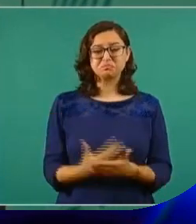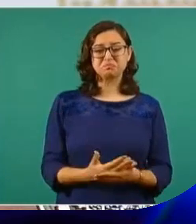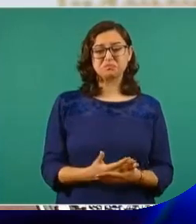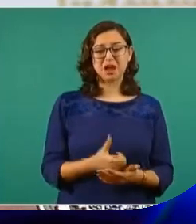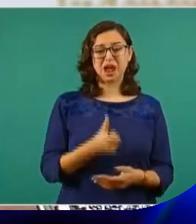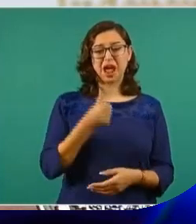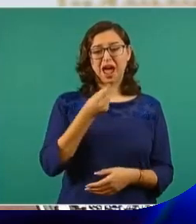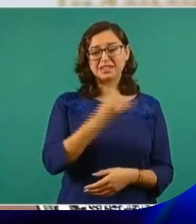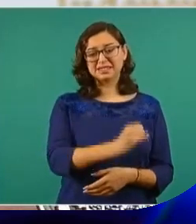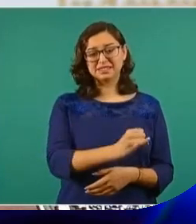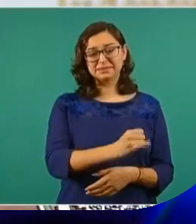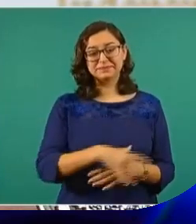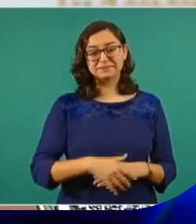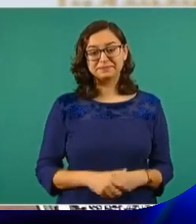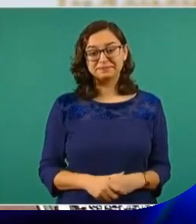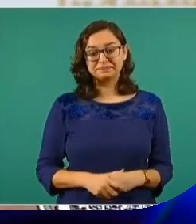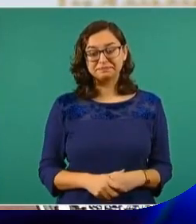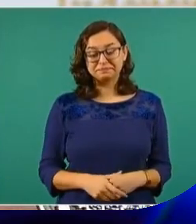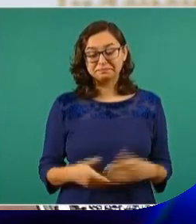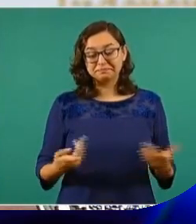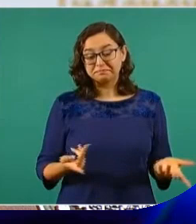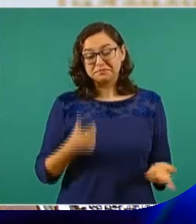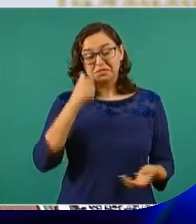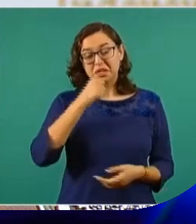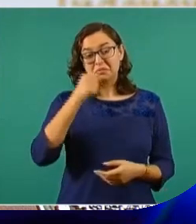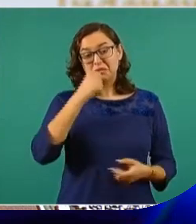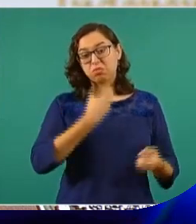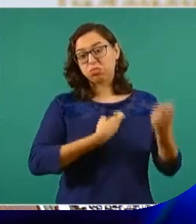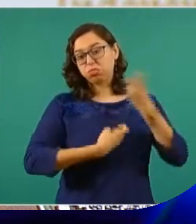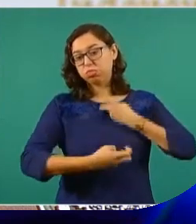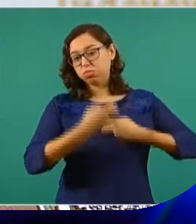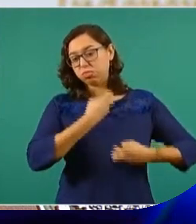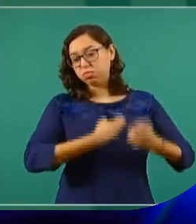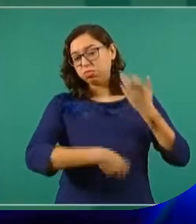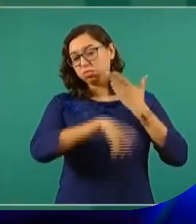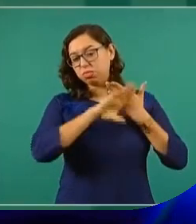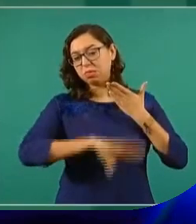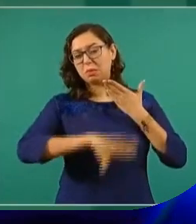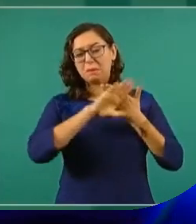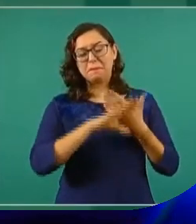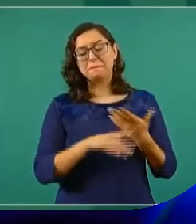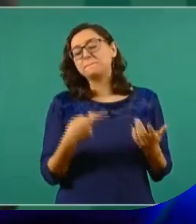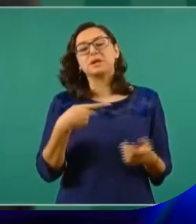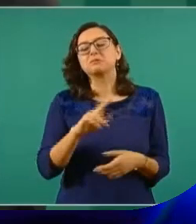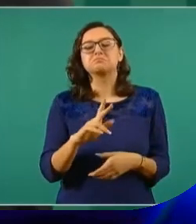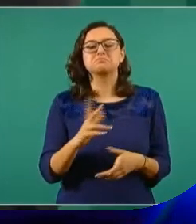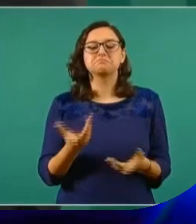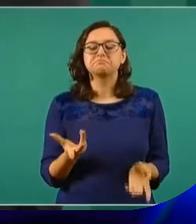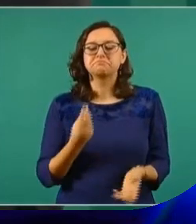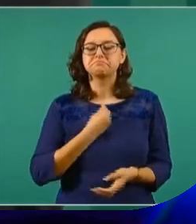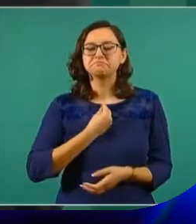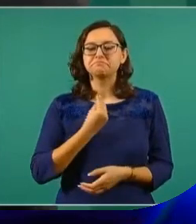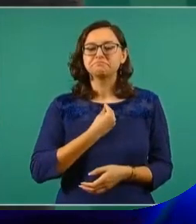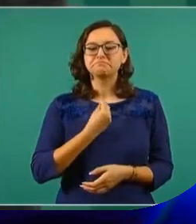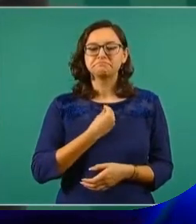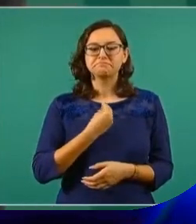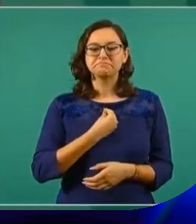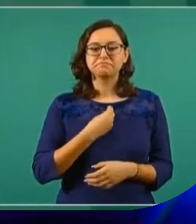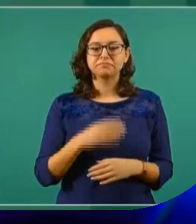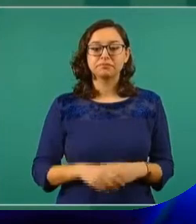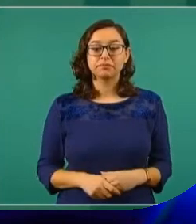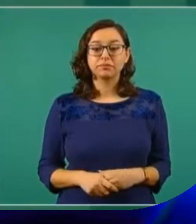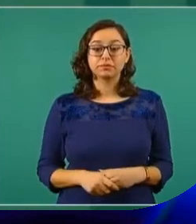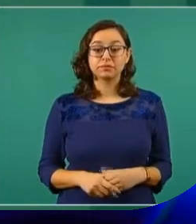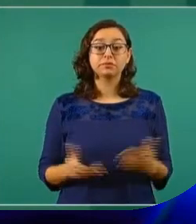no han podido con nosotros. También decir que si hay algún